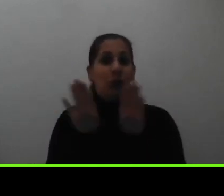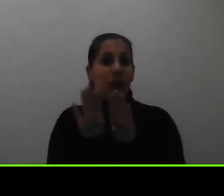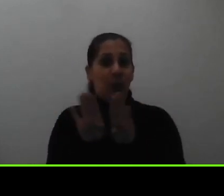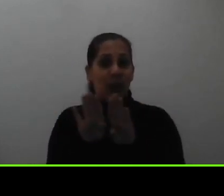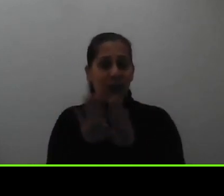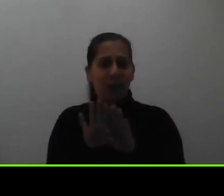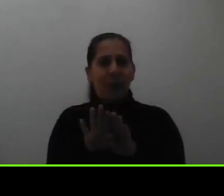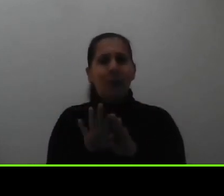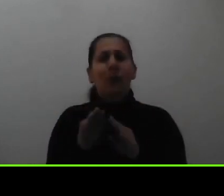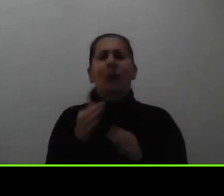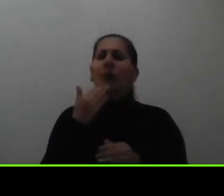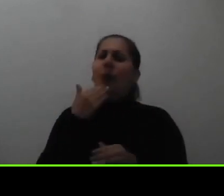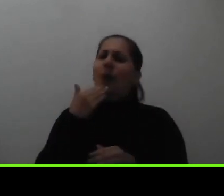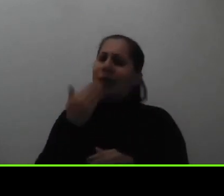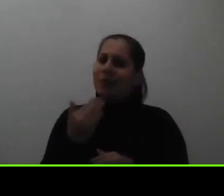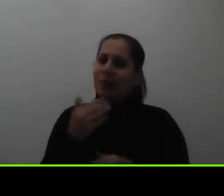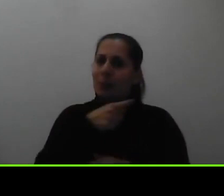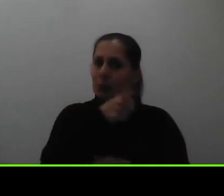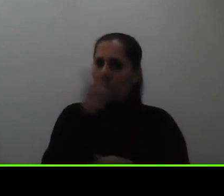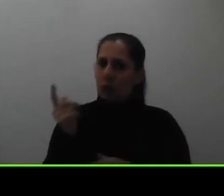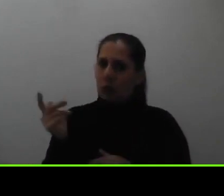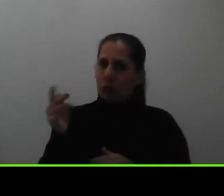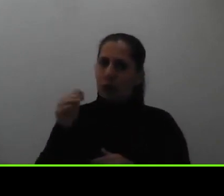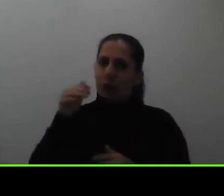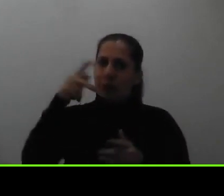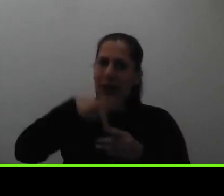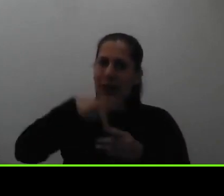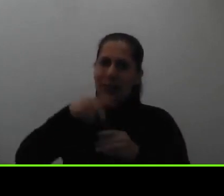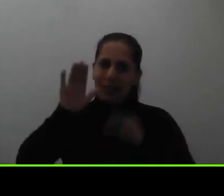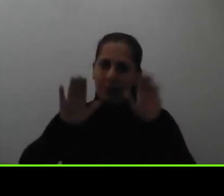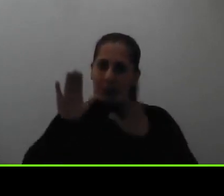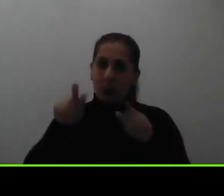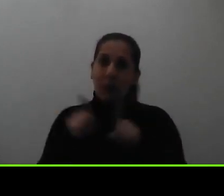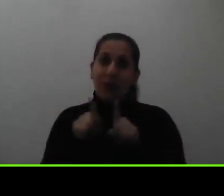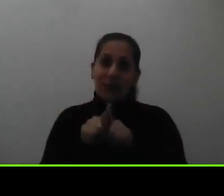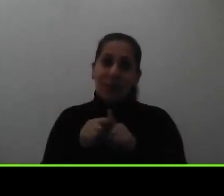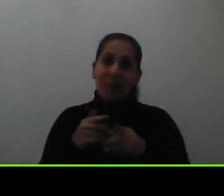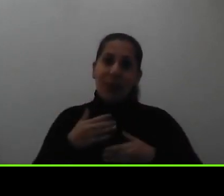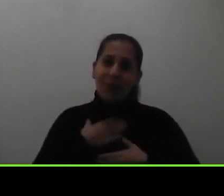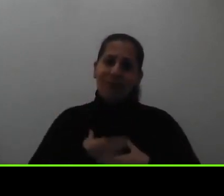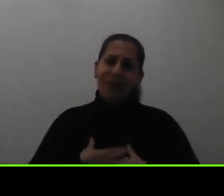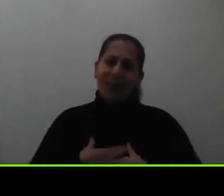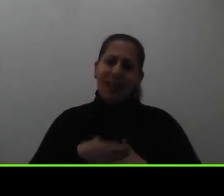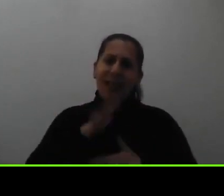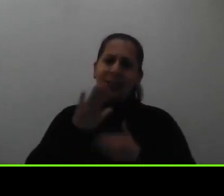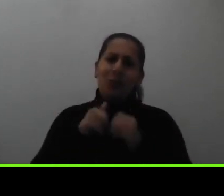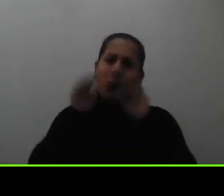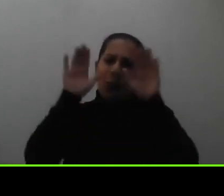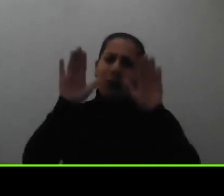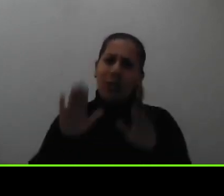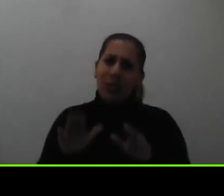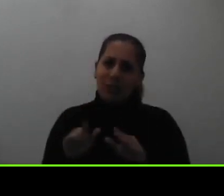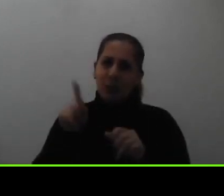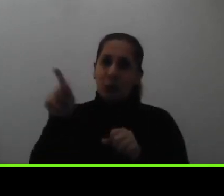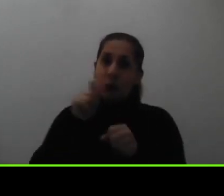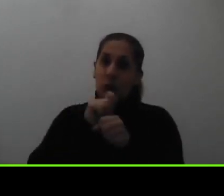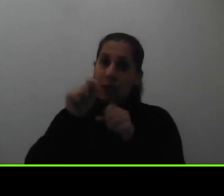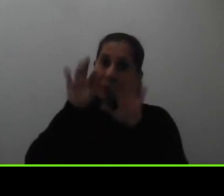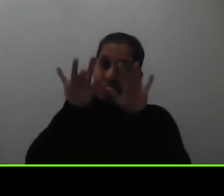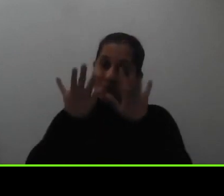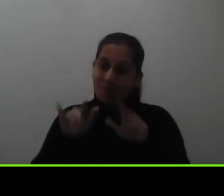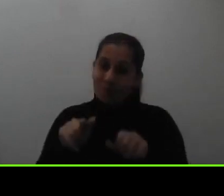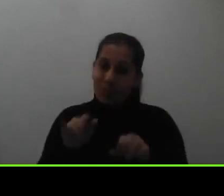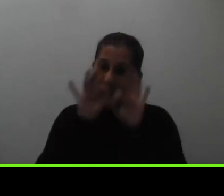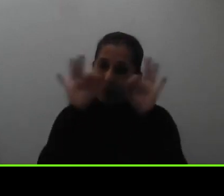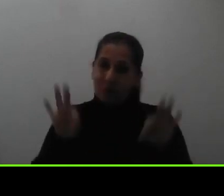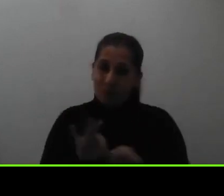agradecimiento por su participación y también pues desearles los mayores éxitos en el proceso de llenado de solicitud de becas